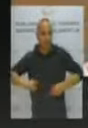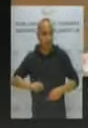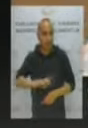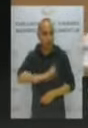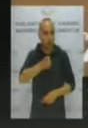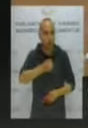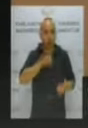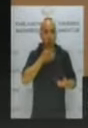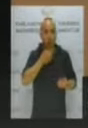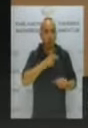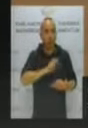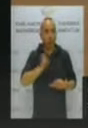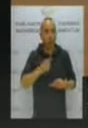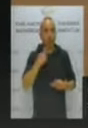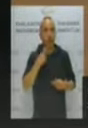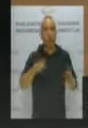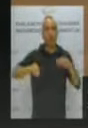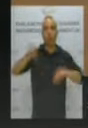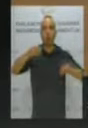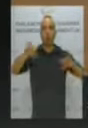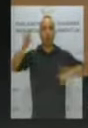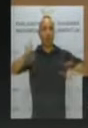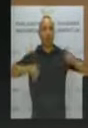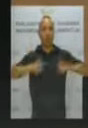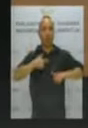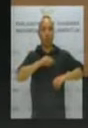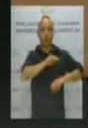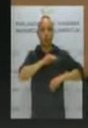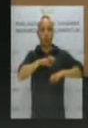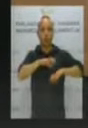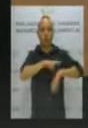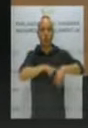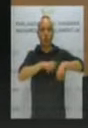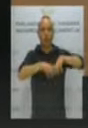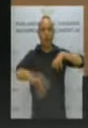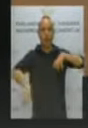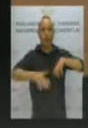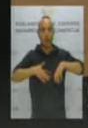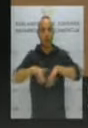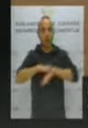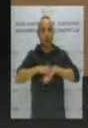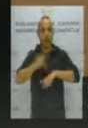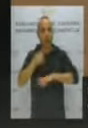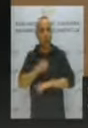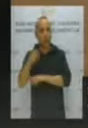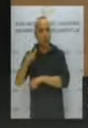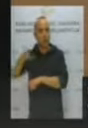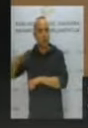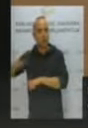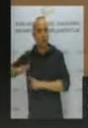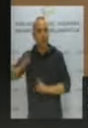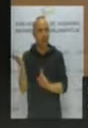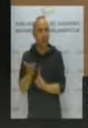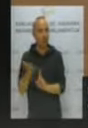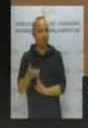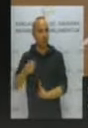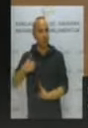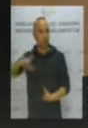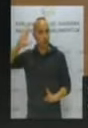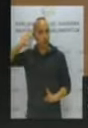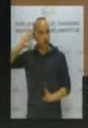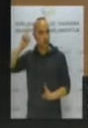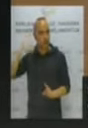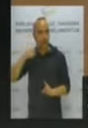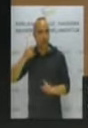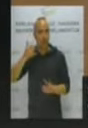supuesto montaje de la delegación del gobierno para apoyar a los agresores de Alsasua con un partido belga,